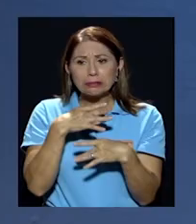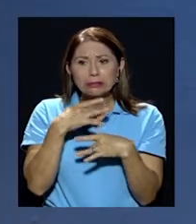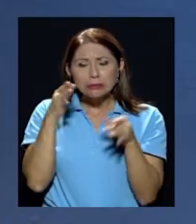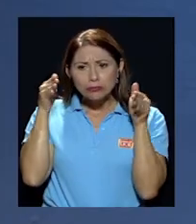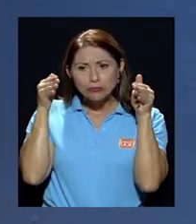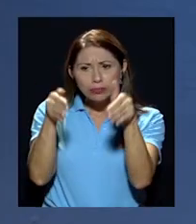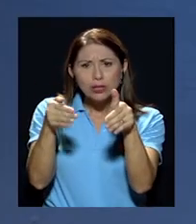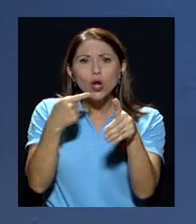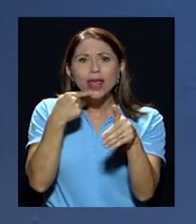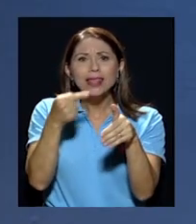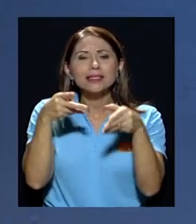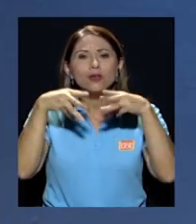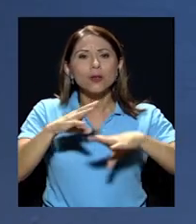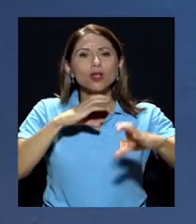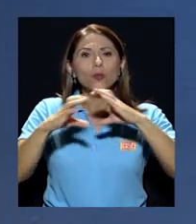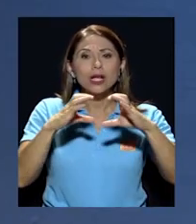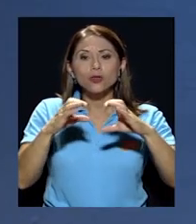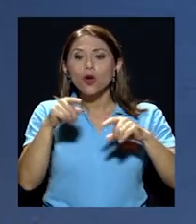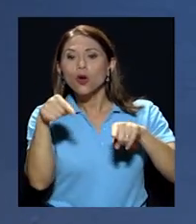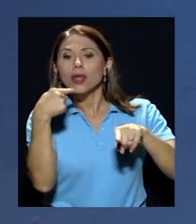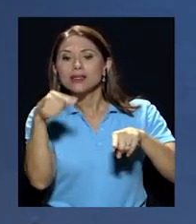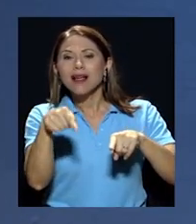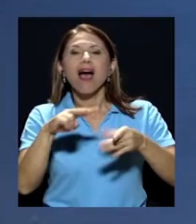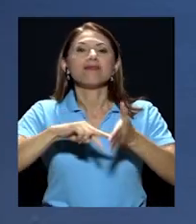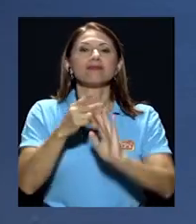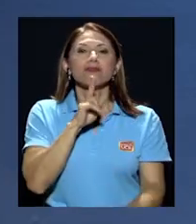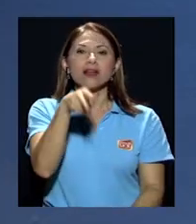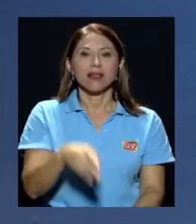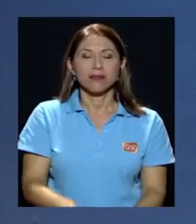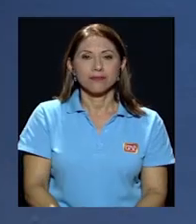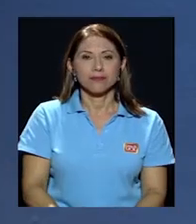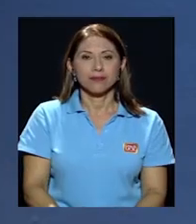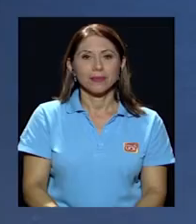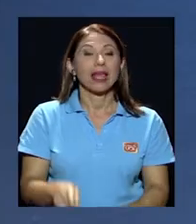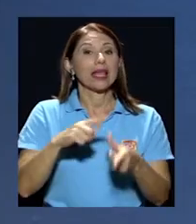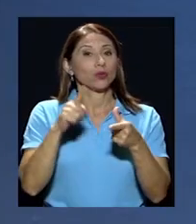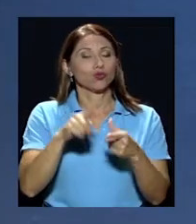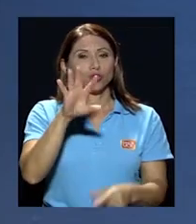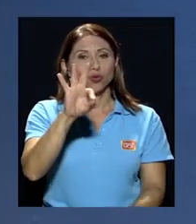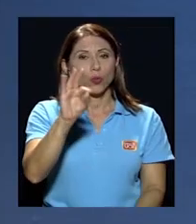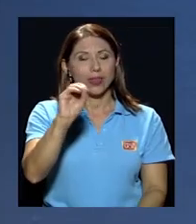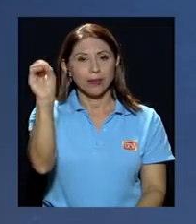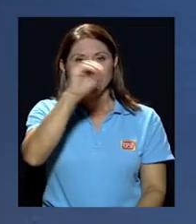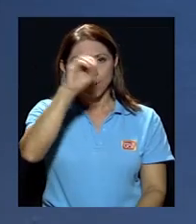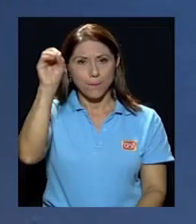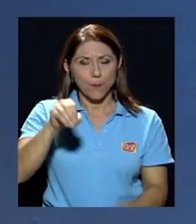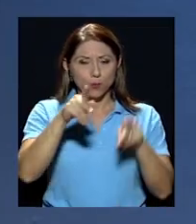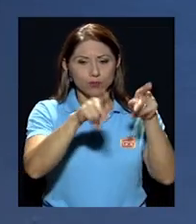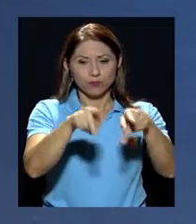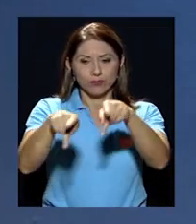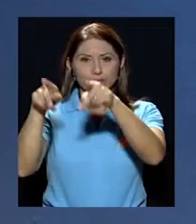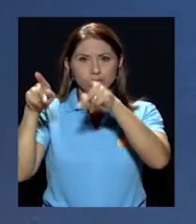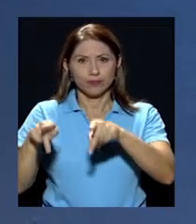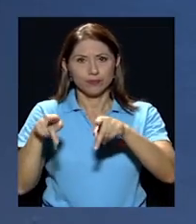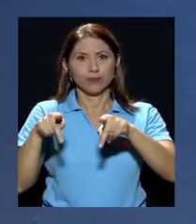para tomar lo que ellos dicen como verdad entonces encontramos que el 90% de la población del país